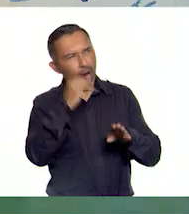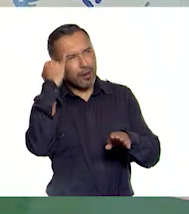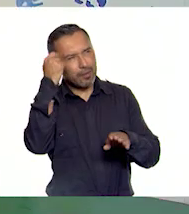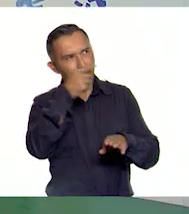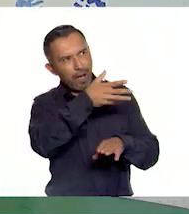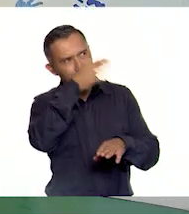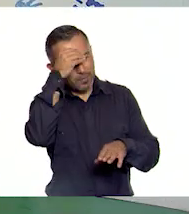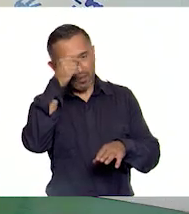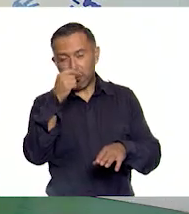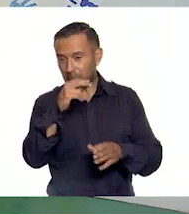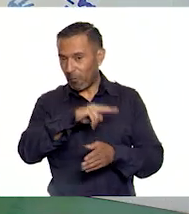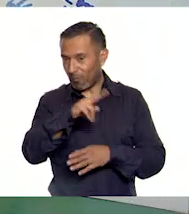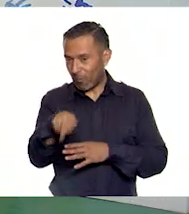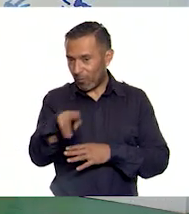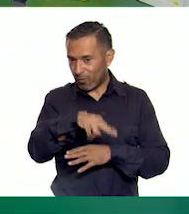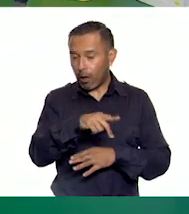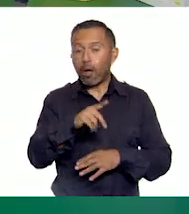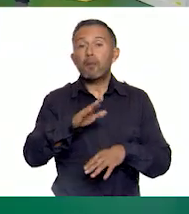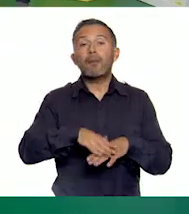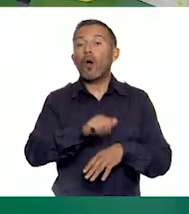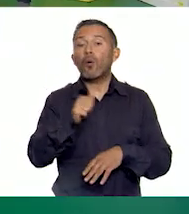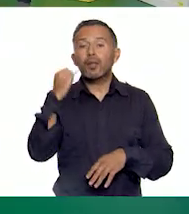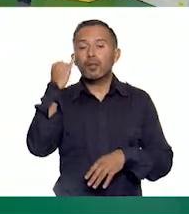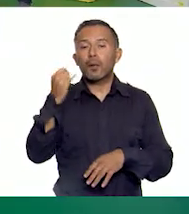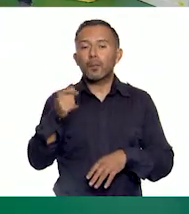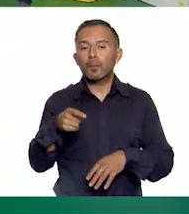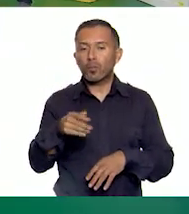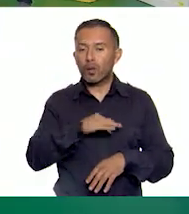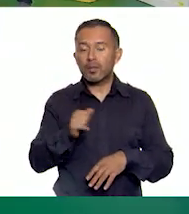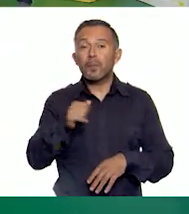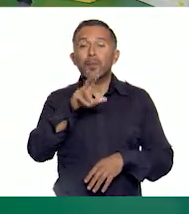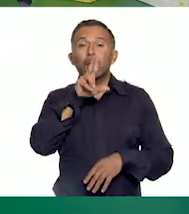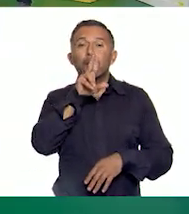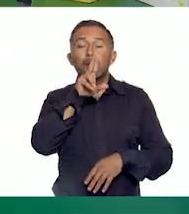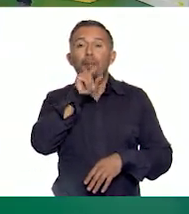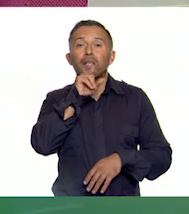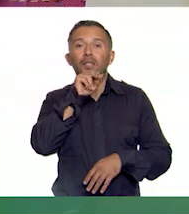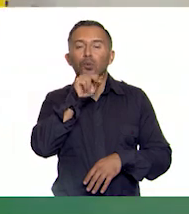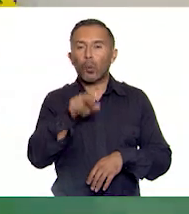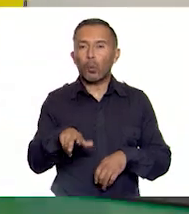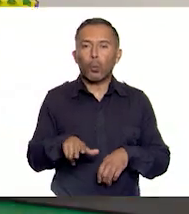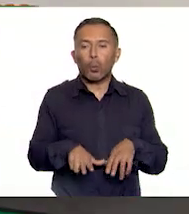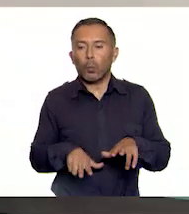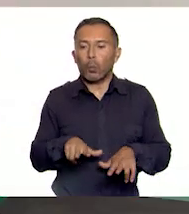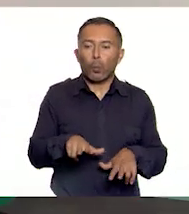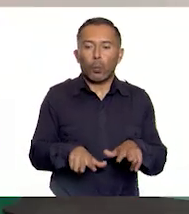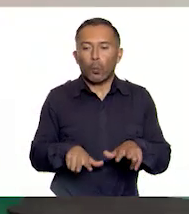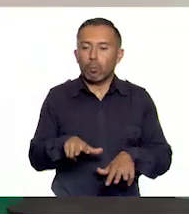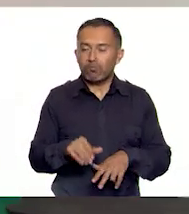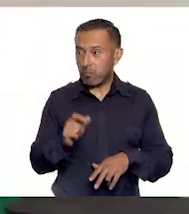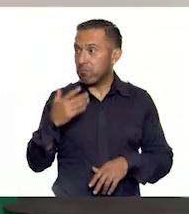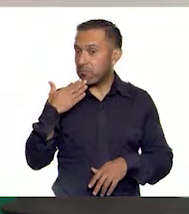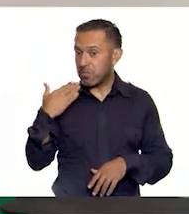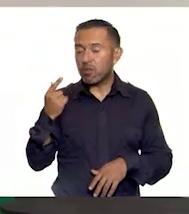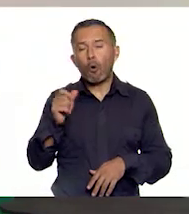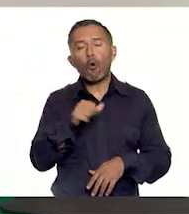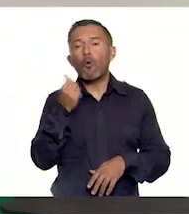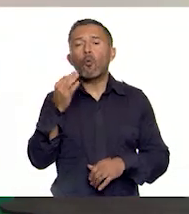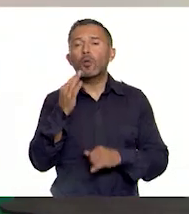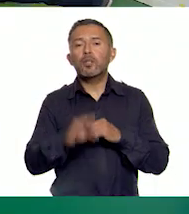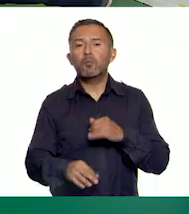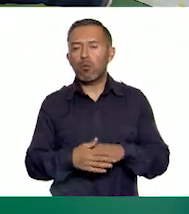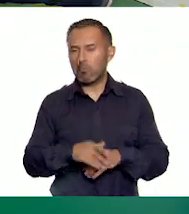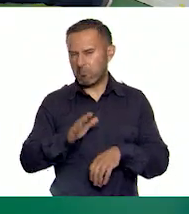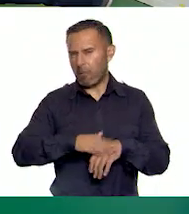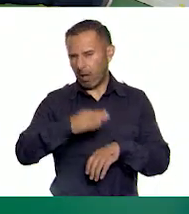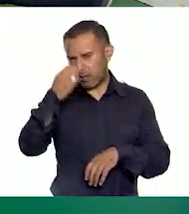¿A ti se te ocurre algún otro desplazamiento? Digo, para cerrar esa propuesta que estamos sugeriendo. Los patitos, muy bien. O quizá una última, esto sí ya es como para